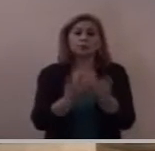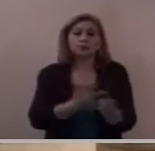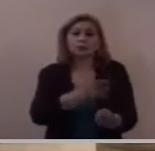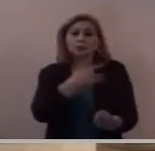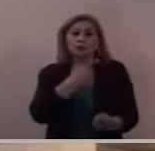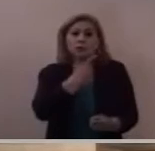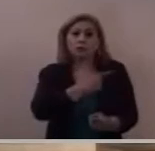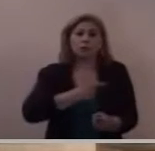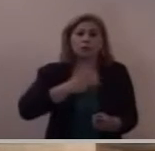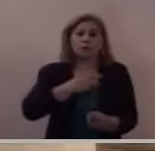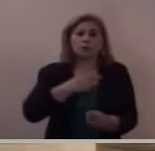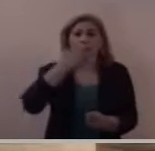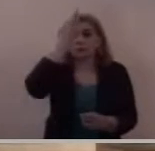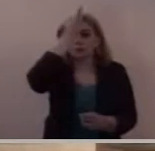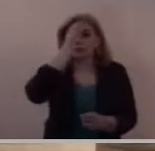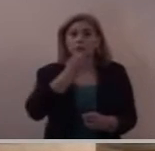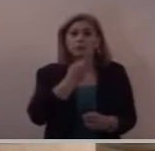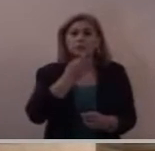esta celebración